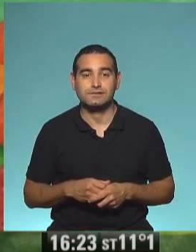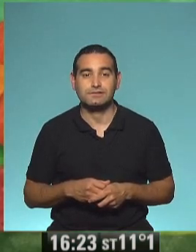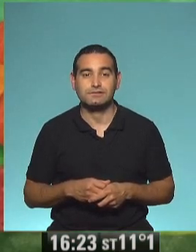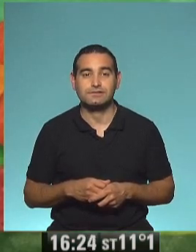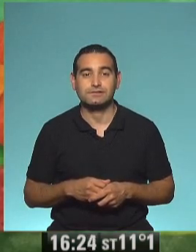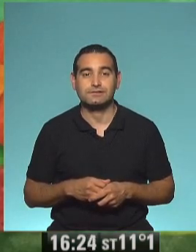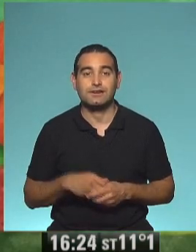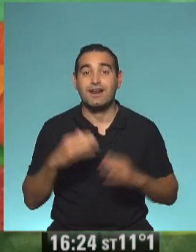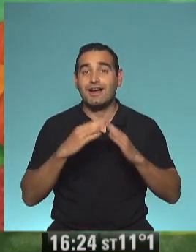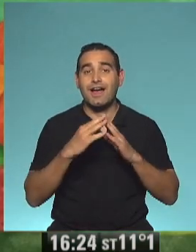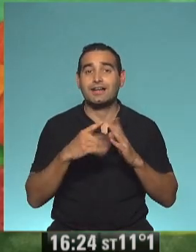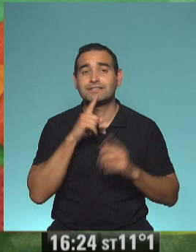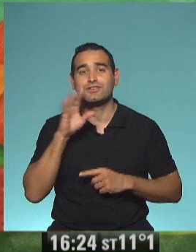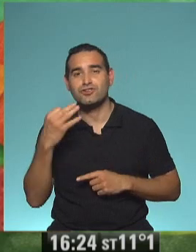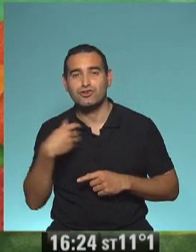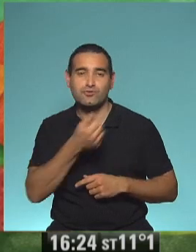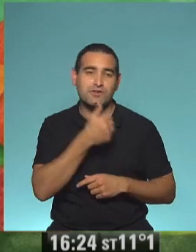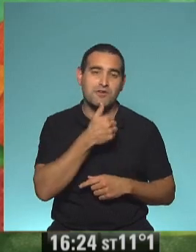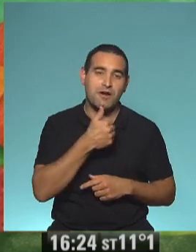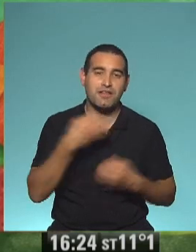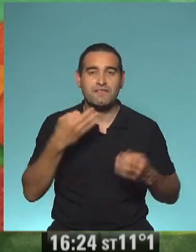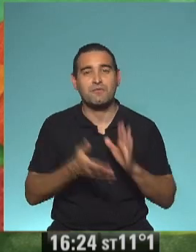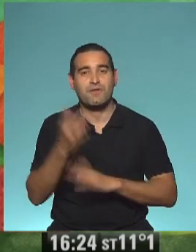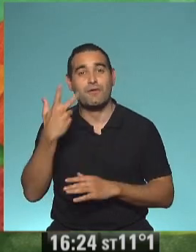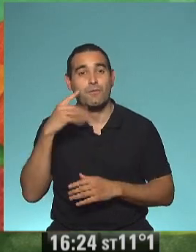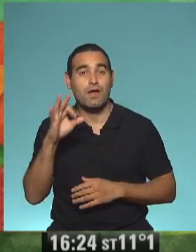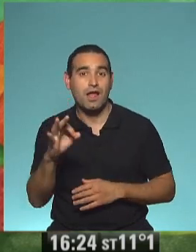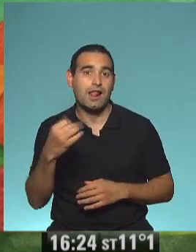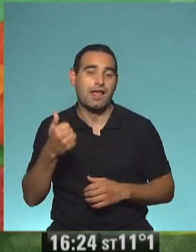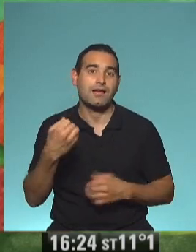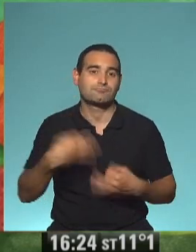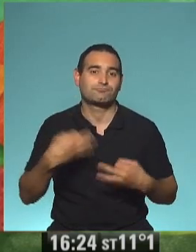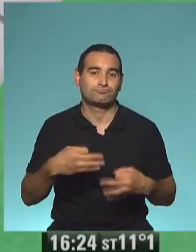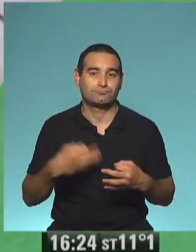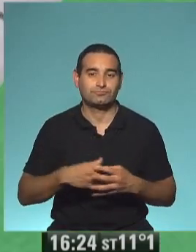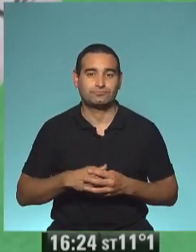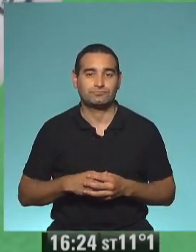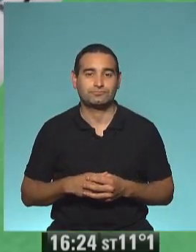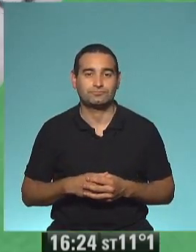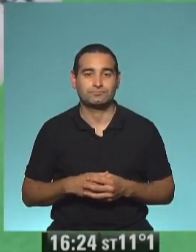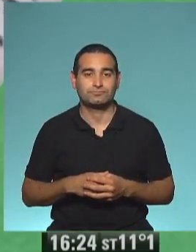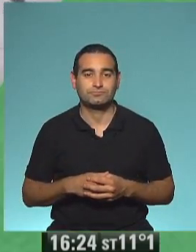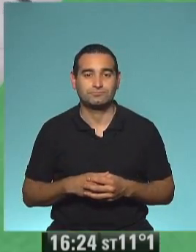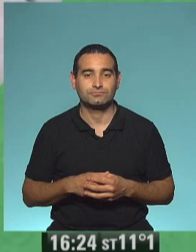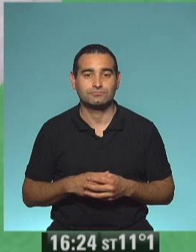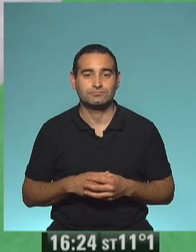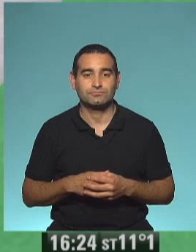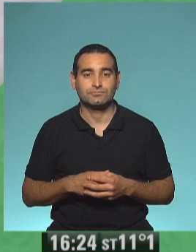de los tíos. Tu mamá te hace enfermar con la casa de la abuela. Quiero ir a